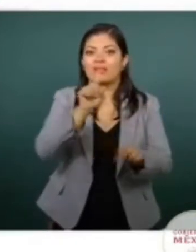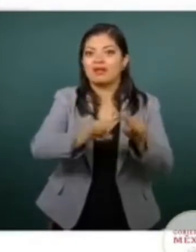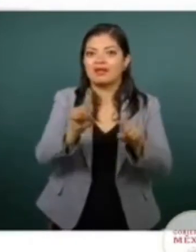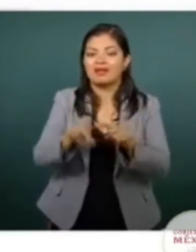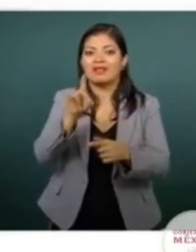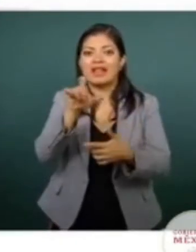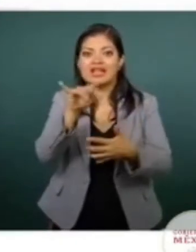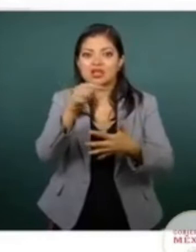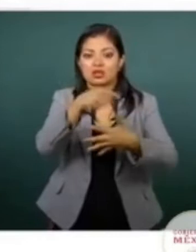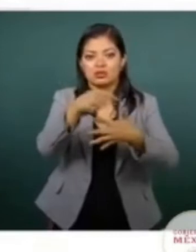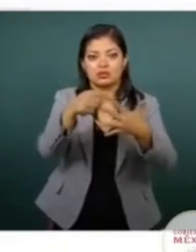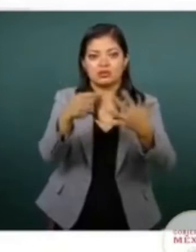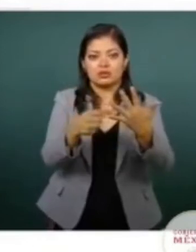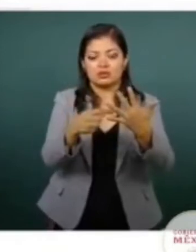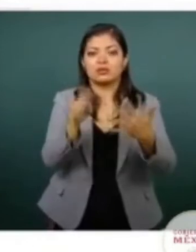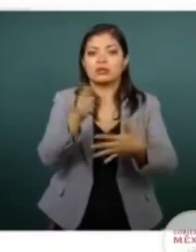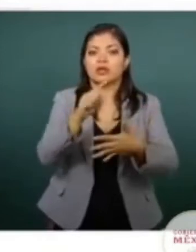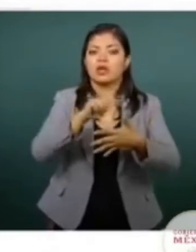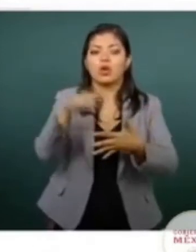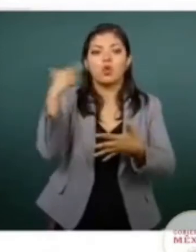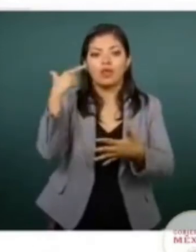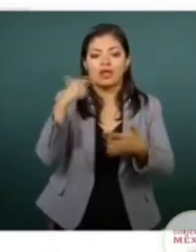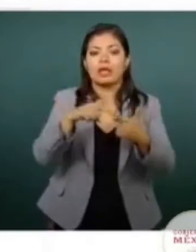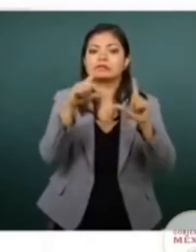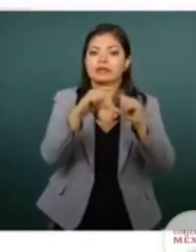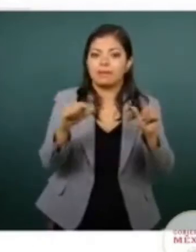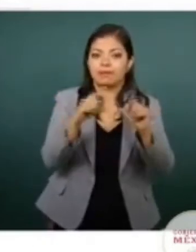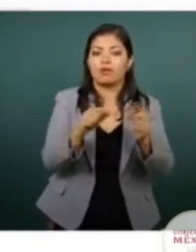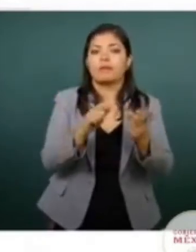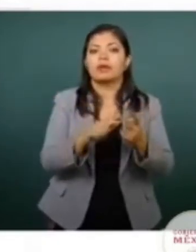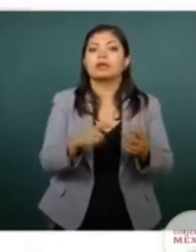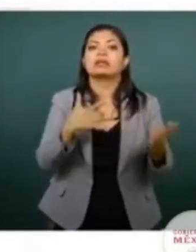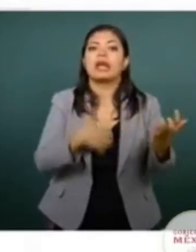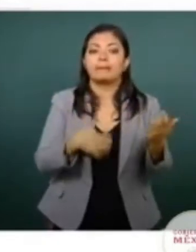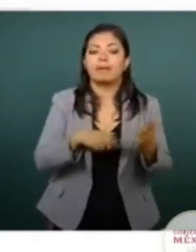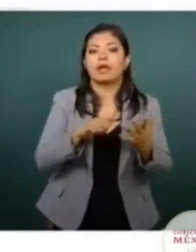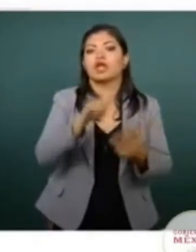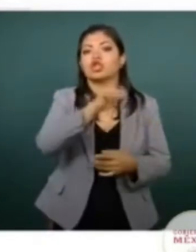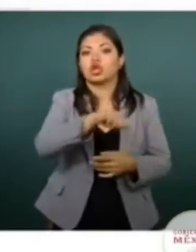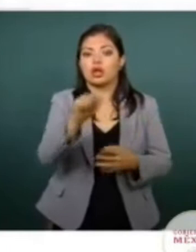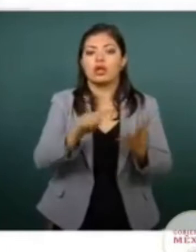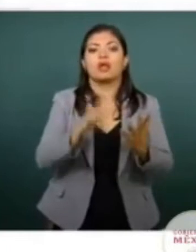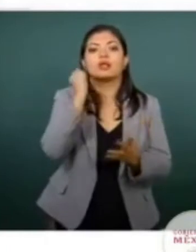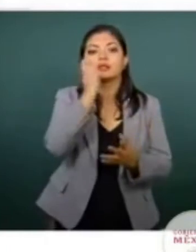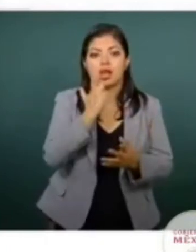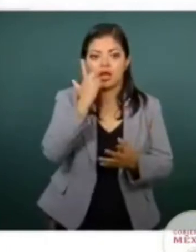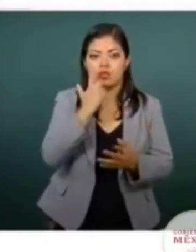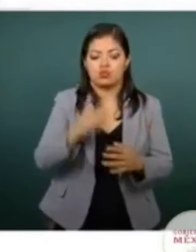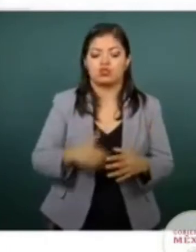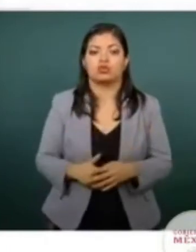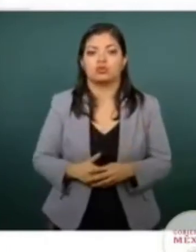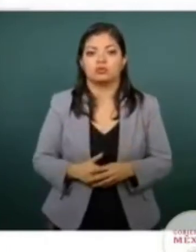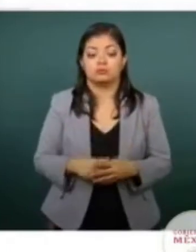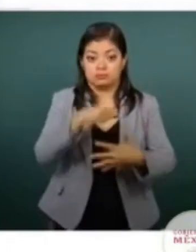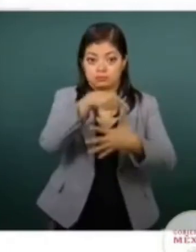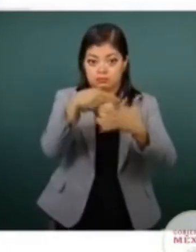se atiende. Estos son Guadalajara, Zapopan, San Pedro Tlaquepaque, Tonalá y Tlajomulco de Zúñiga. Estos